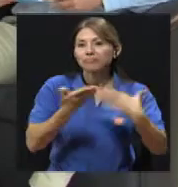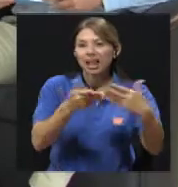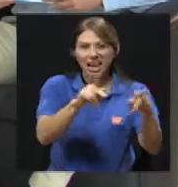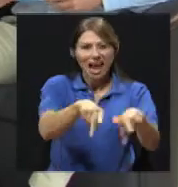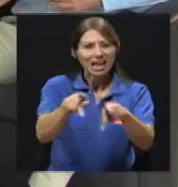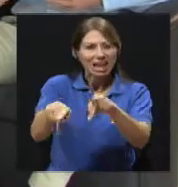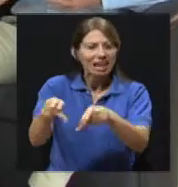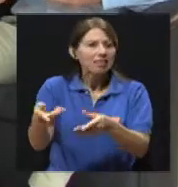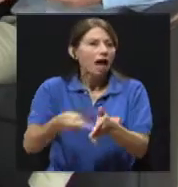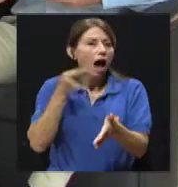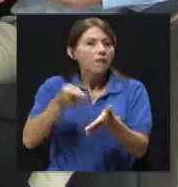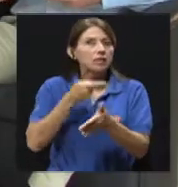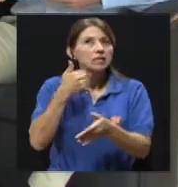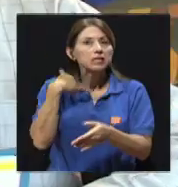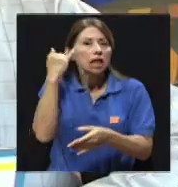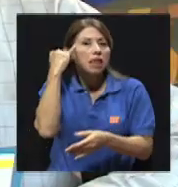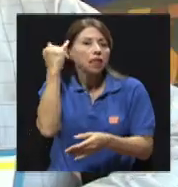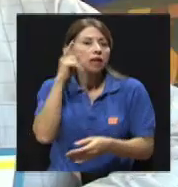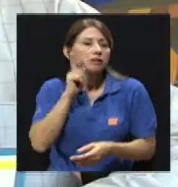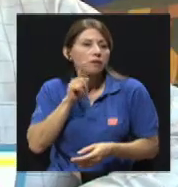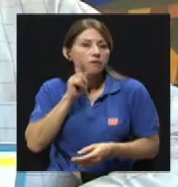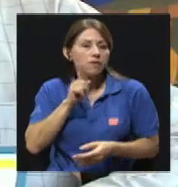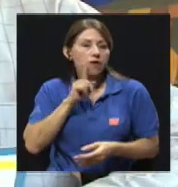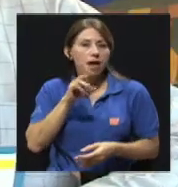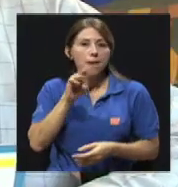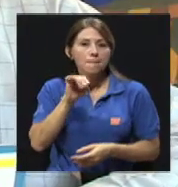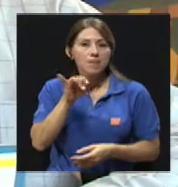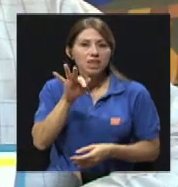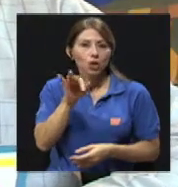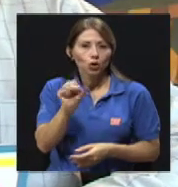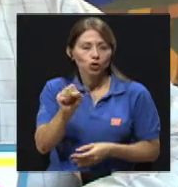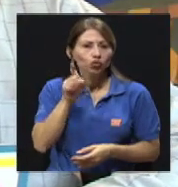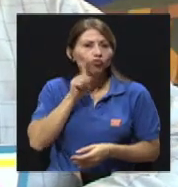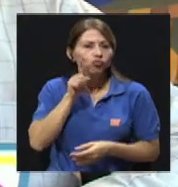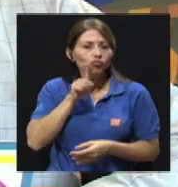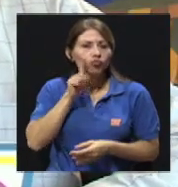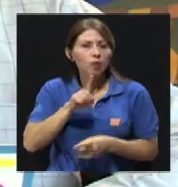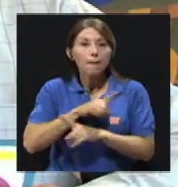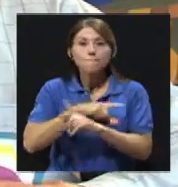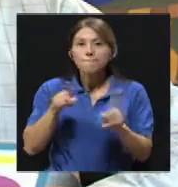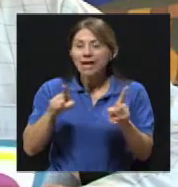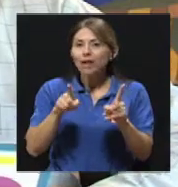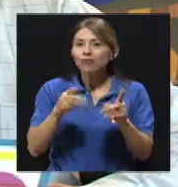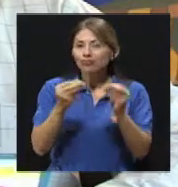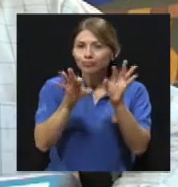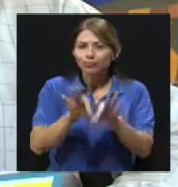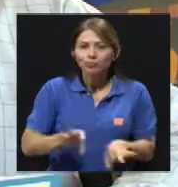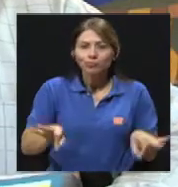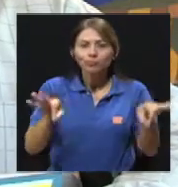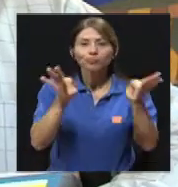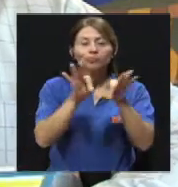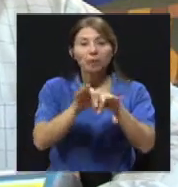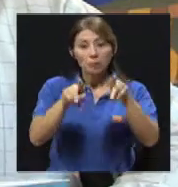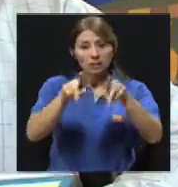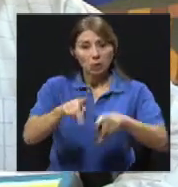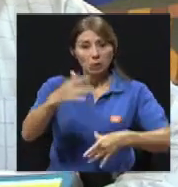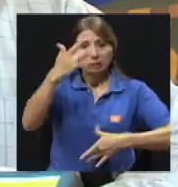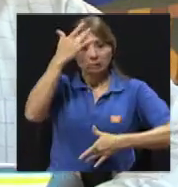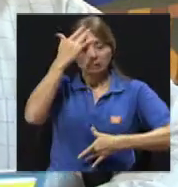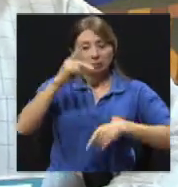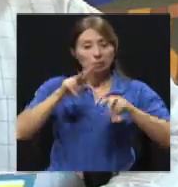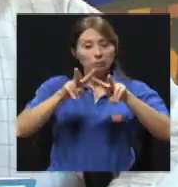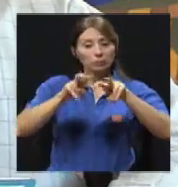normalmente utiliza. Pero si hay algo definitivo es el diagnóstico temprano, porque estamos hablando de una enfermedad